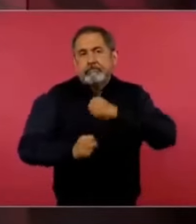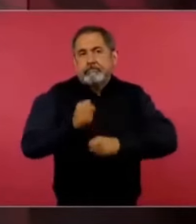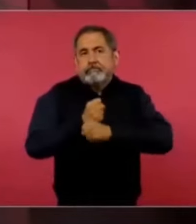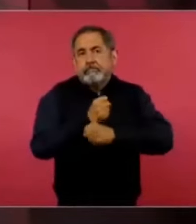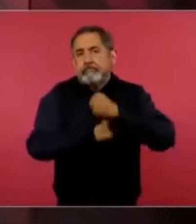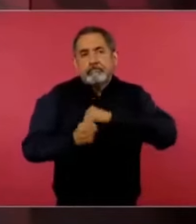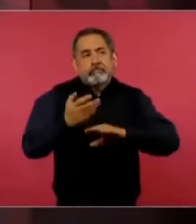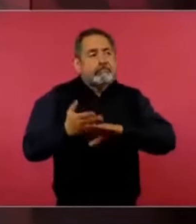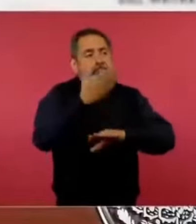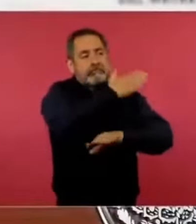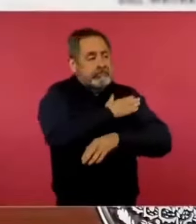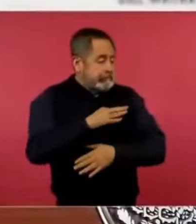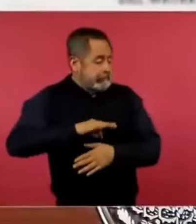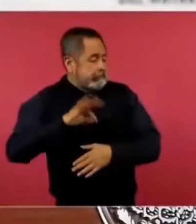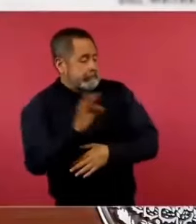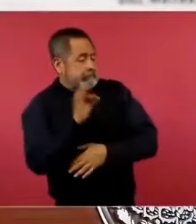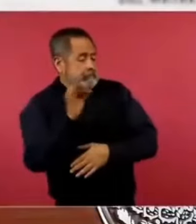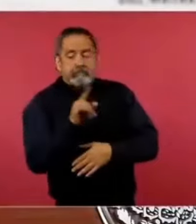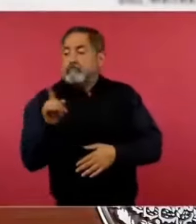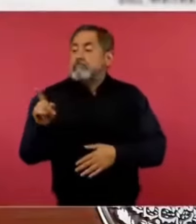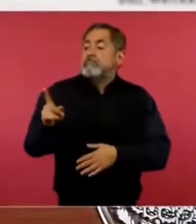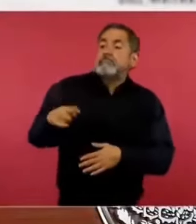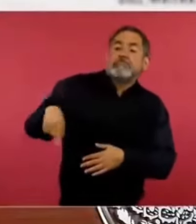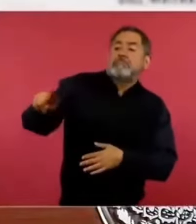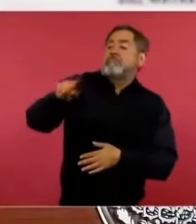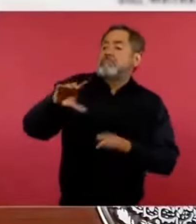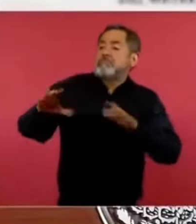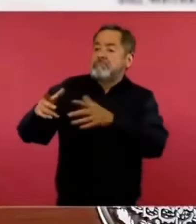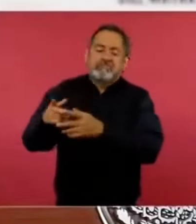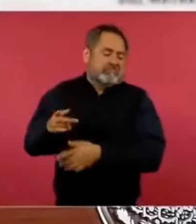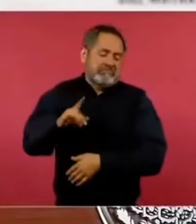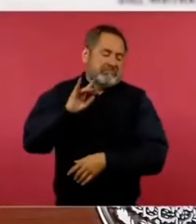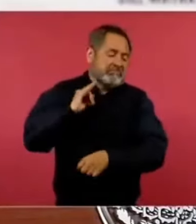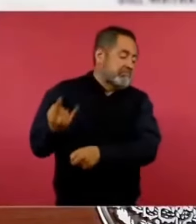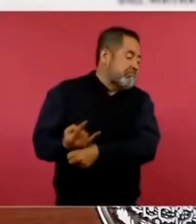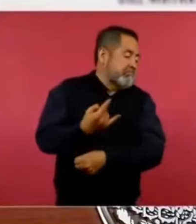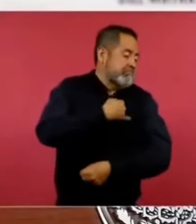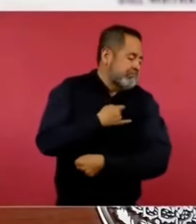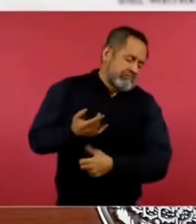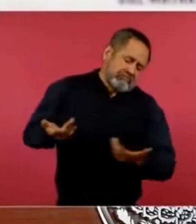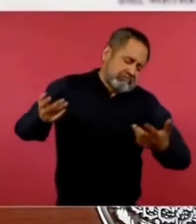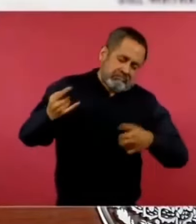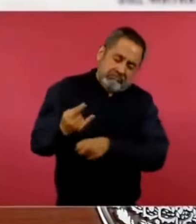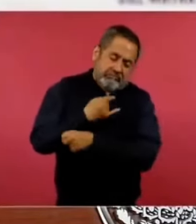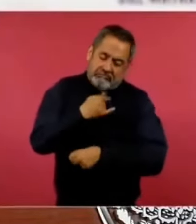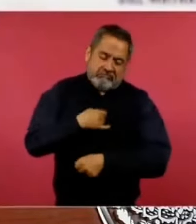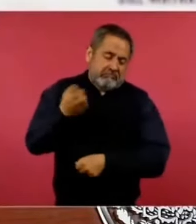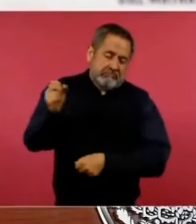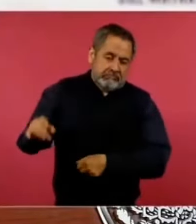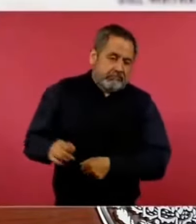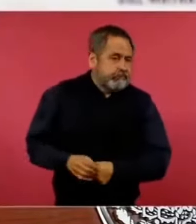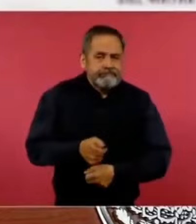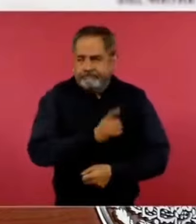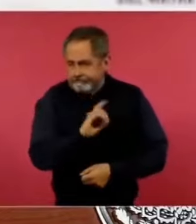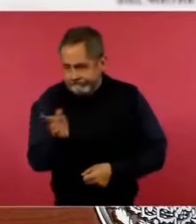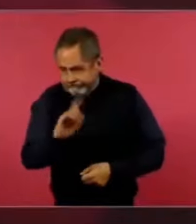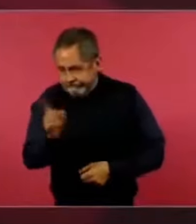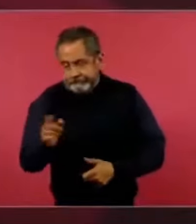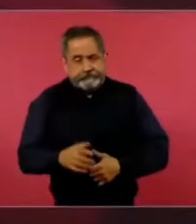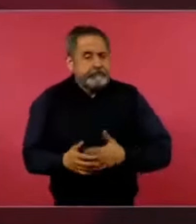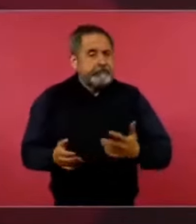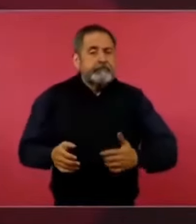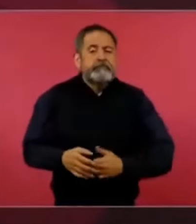de que el pueblo es malagradecido y de que